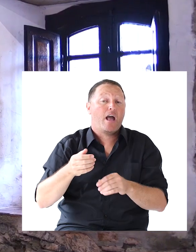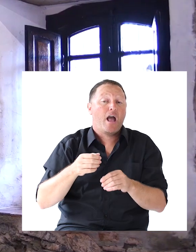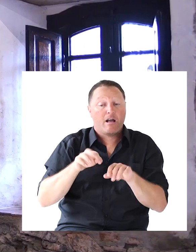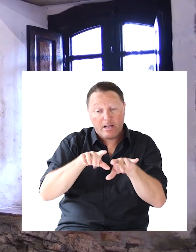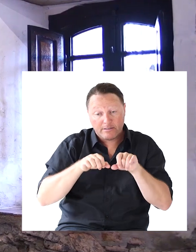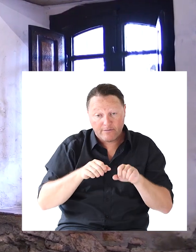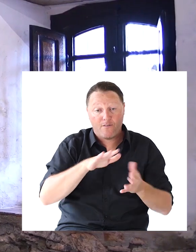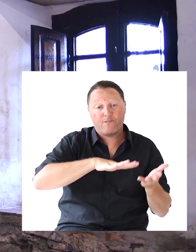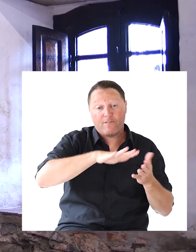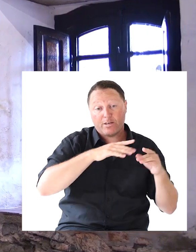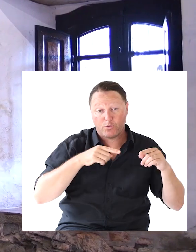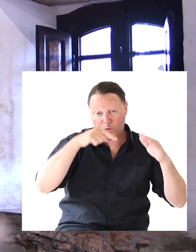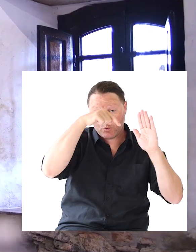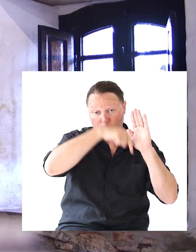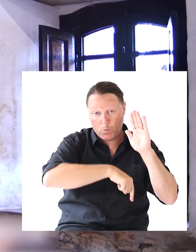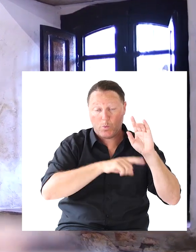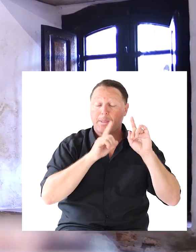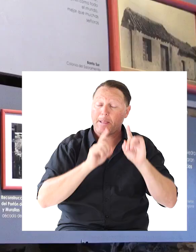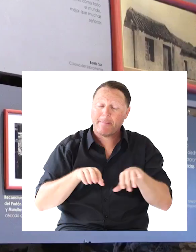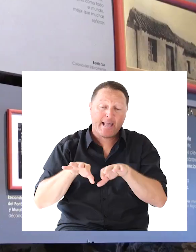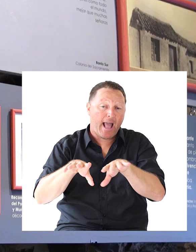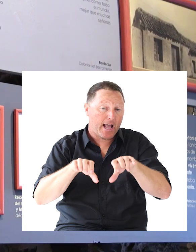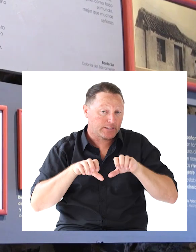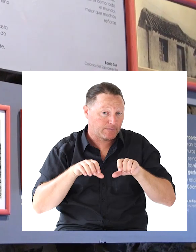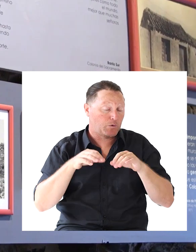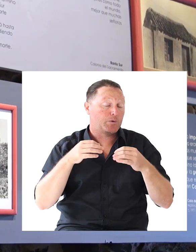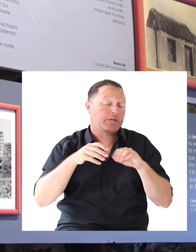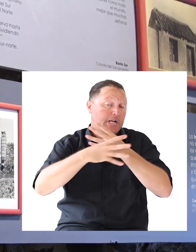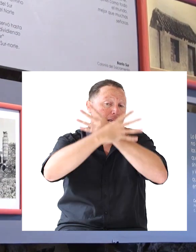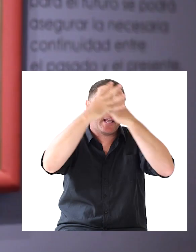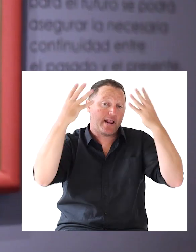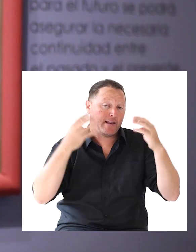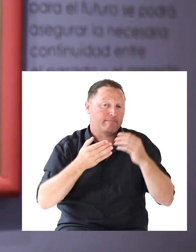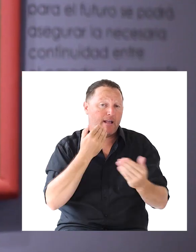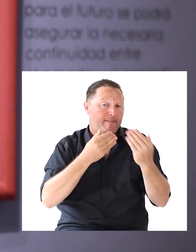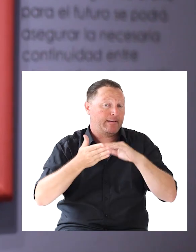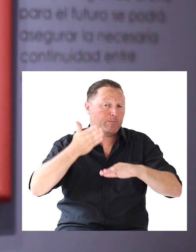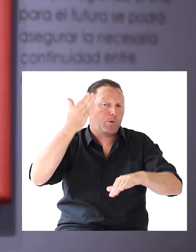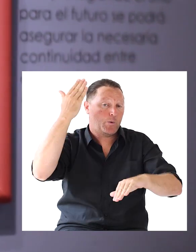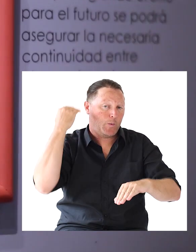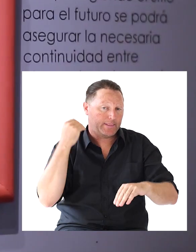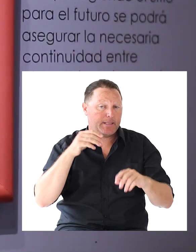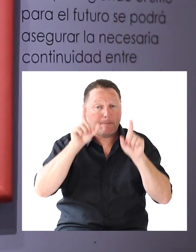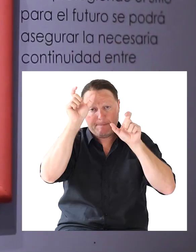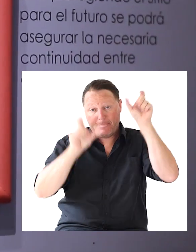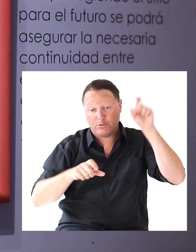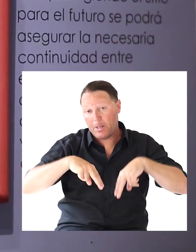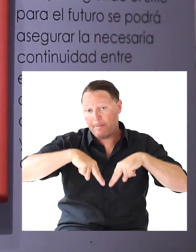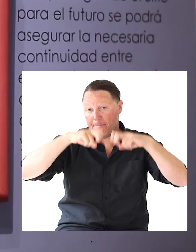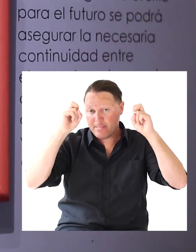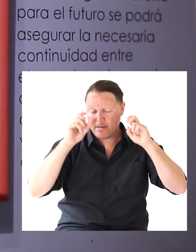Barrio Sur Y el archivo Propiamente dicho Que hablábamos Hace unos minutos Para todos los investigadores